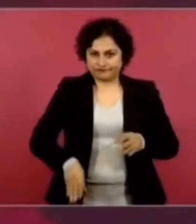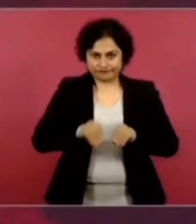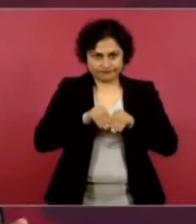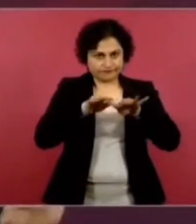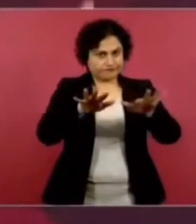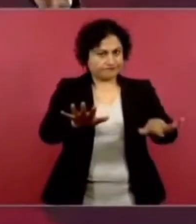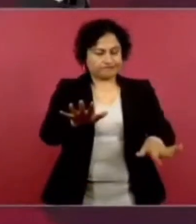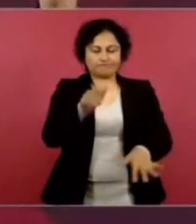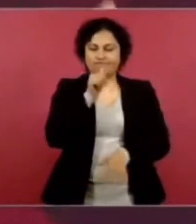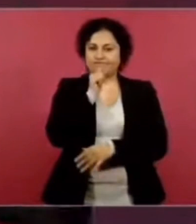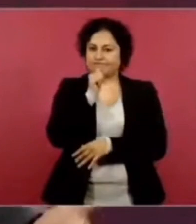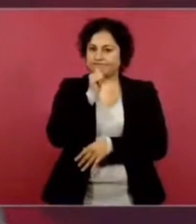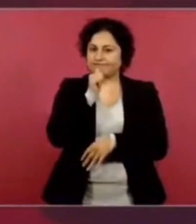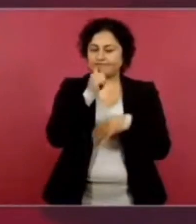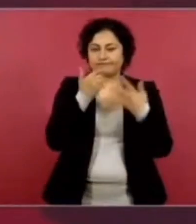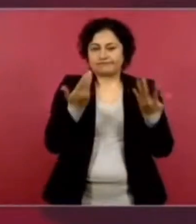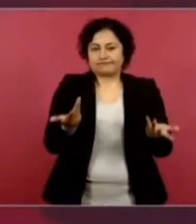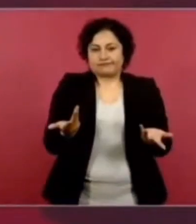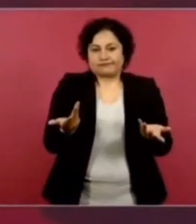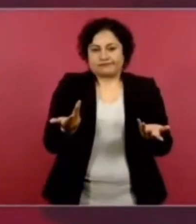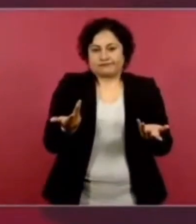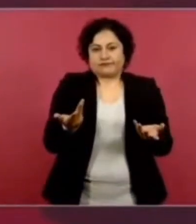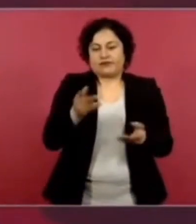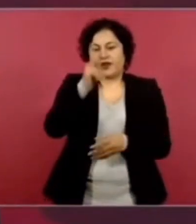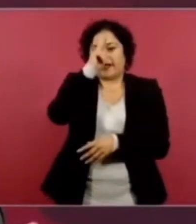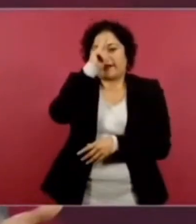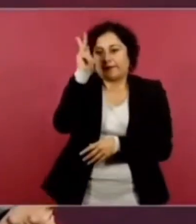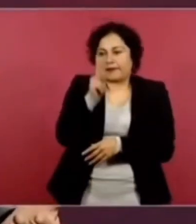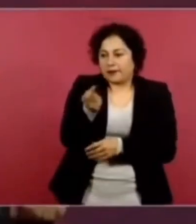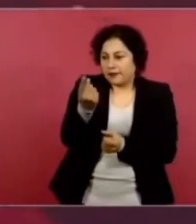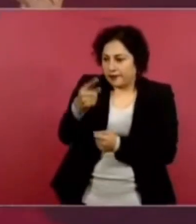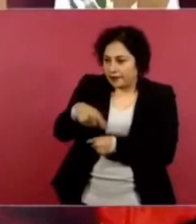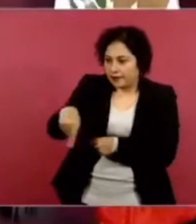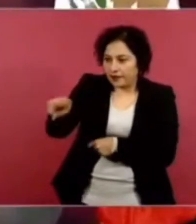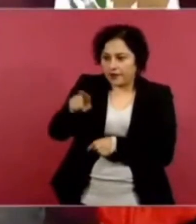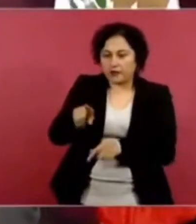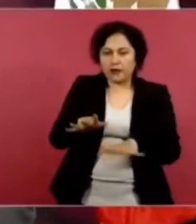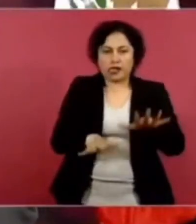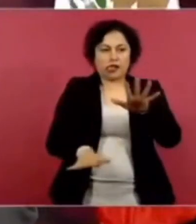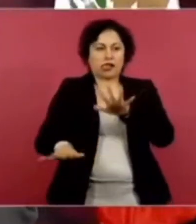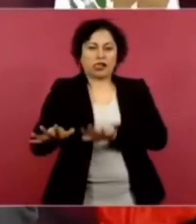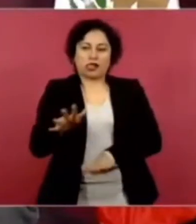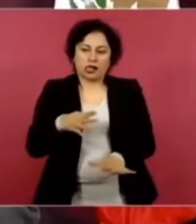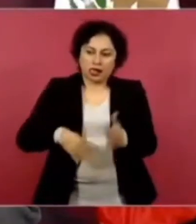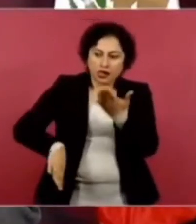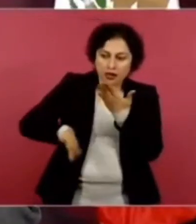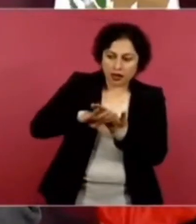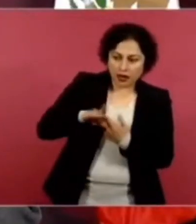menos en los medios de manipulación, los que están en contra de nosotros.